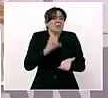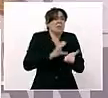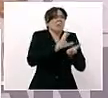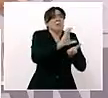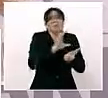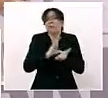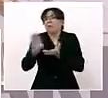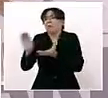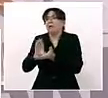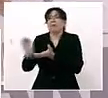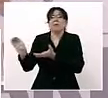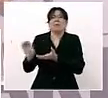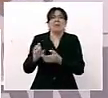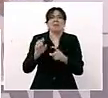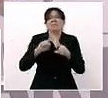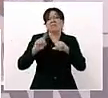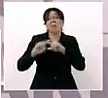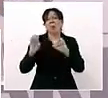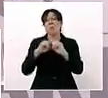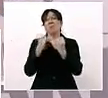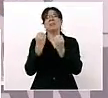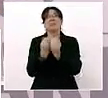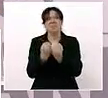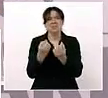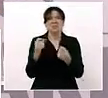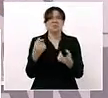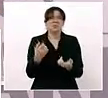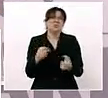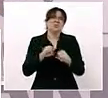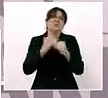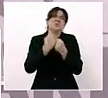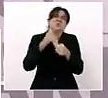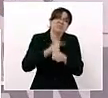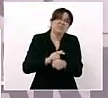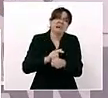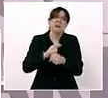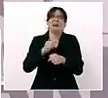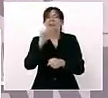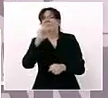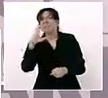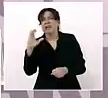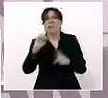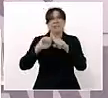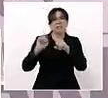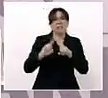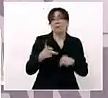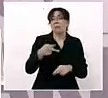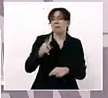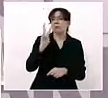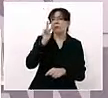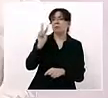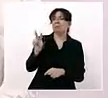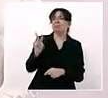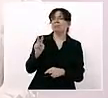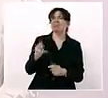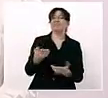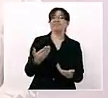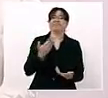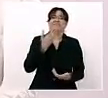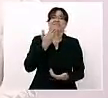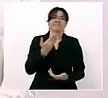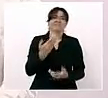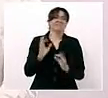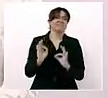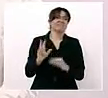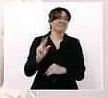a organizaciones sociales, civiles, y no había buenos resultados, se